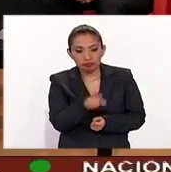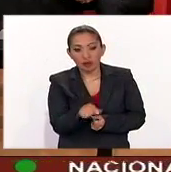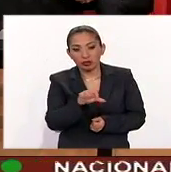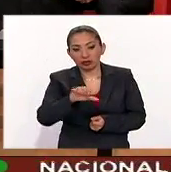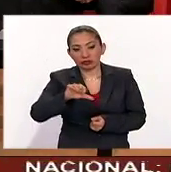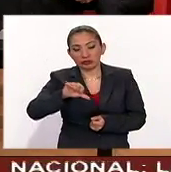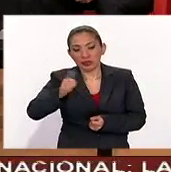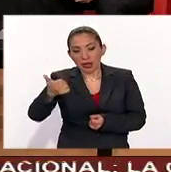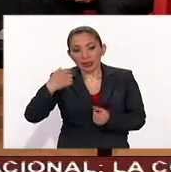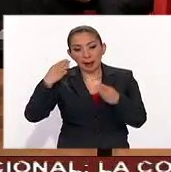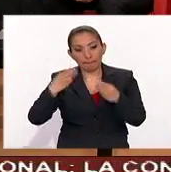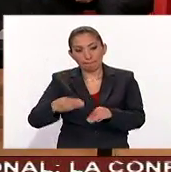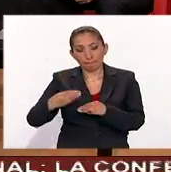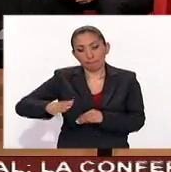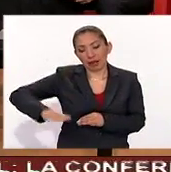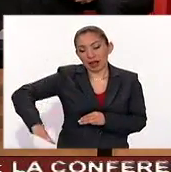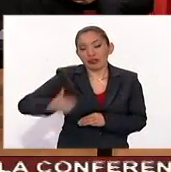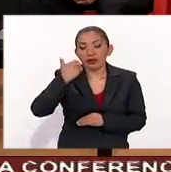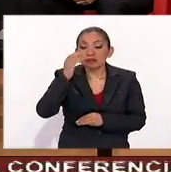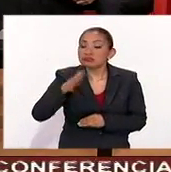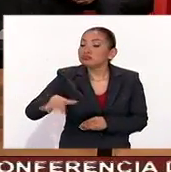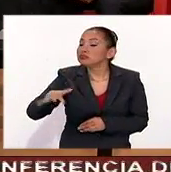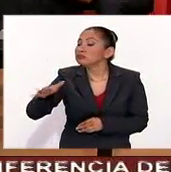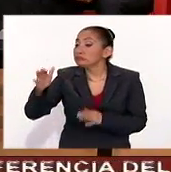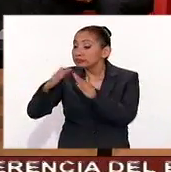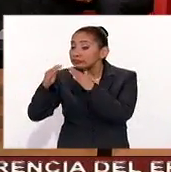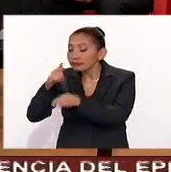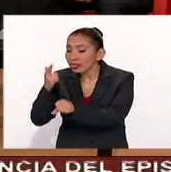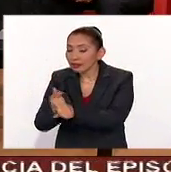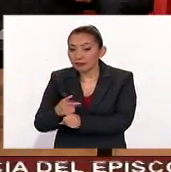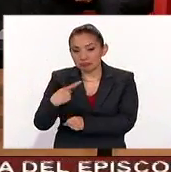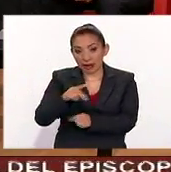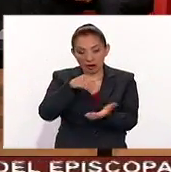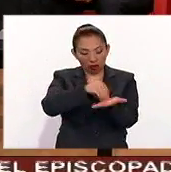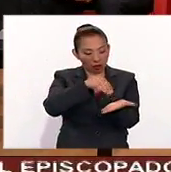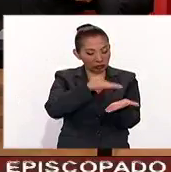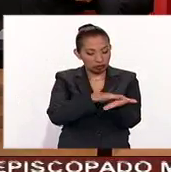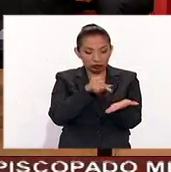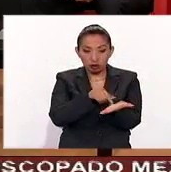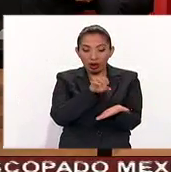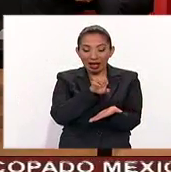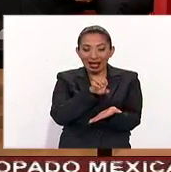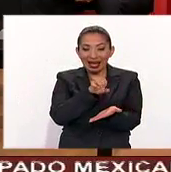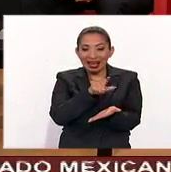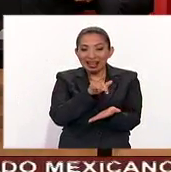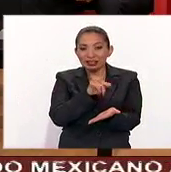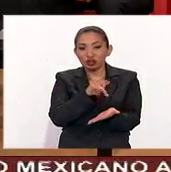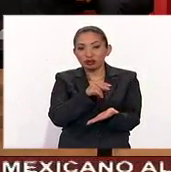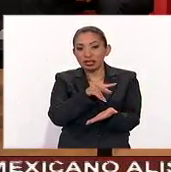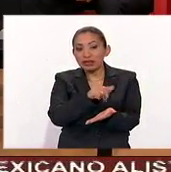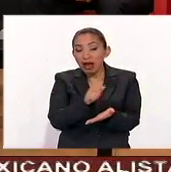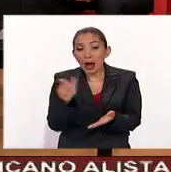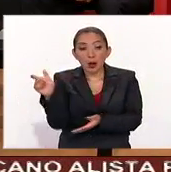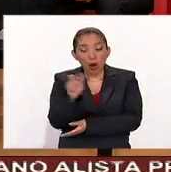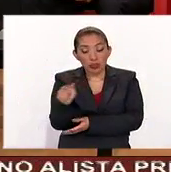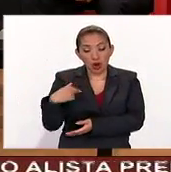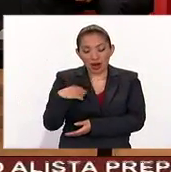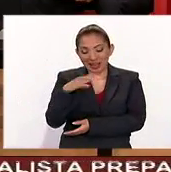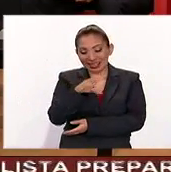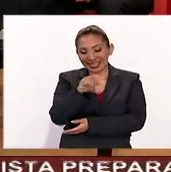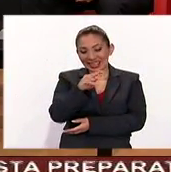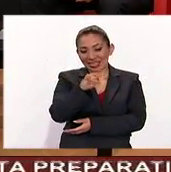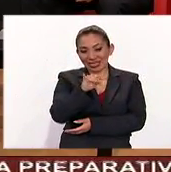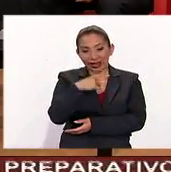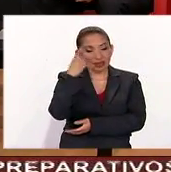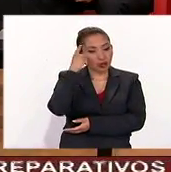del mercado que estaba buscando él, ¿sí? Pero el contrato de exclusiva se dice que es cuando un cliente